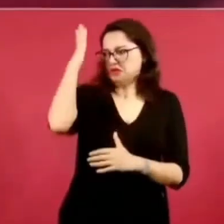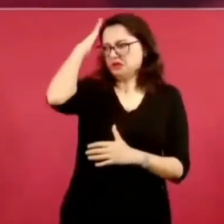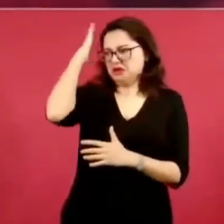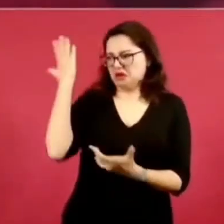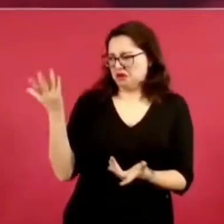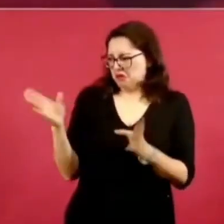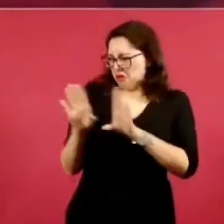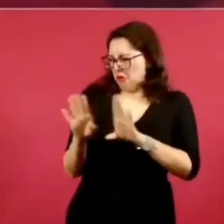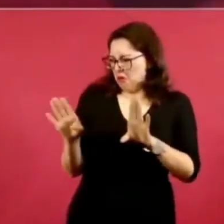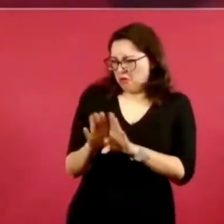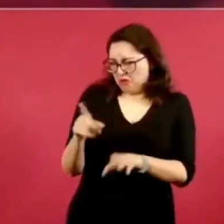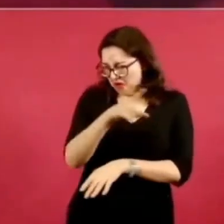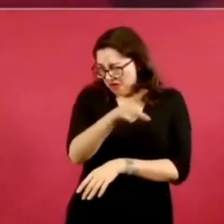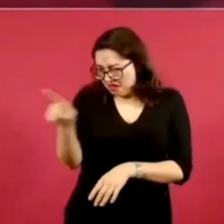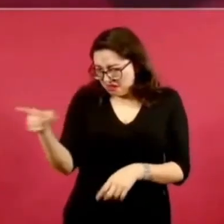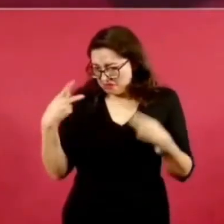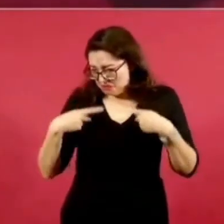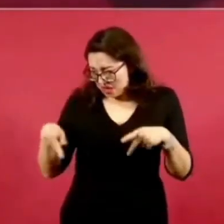del pueblo?